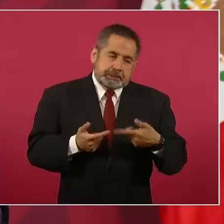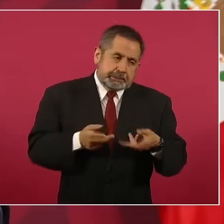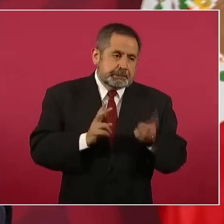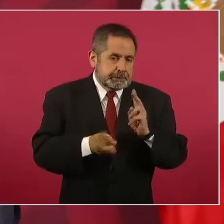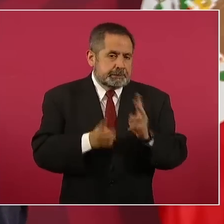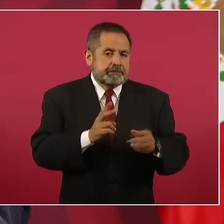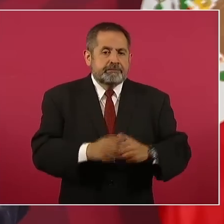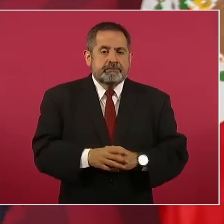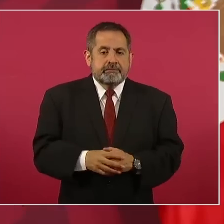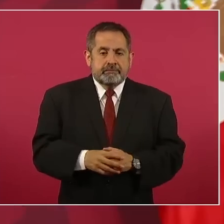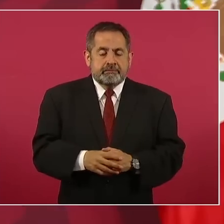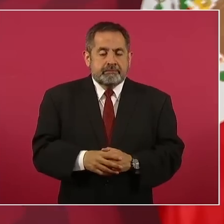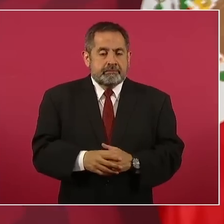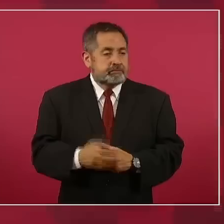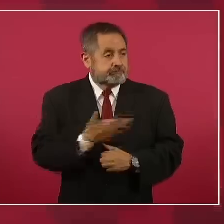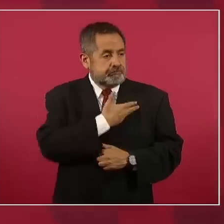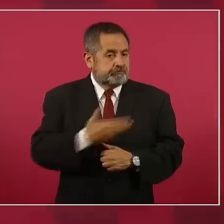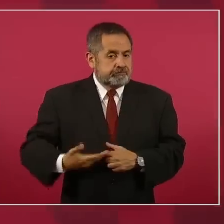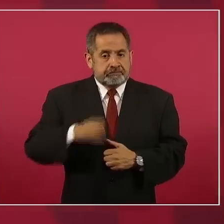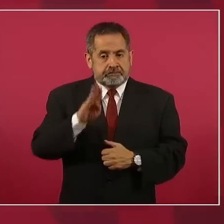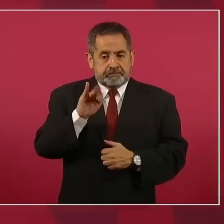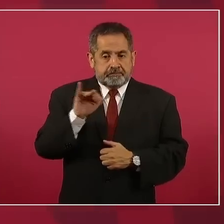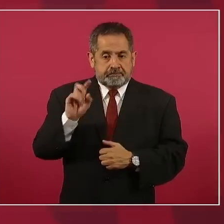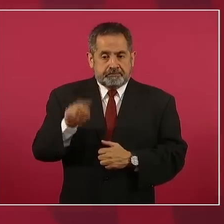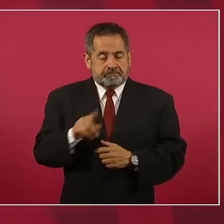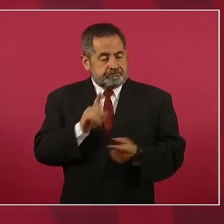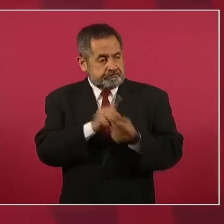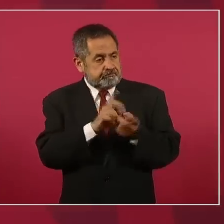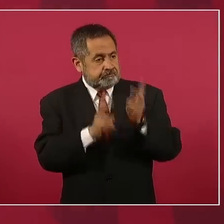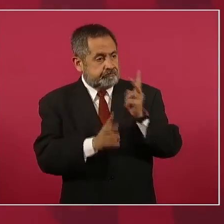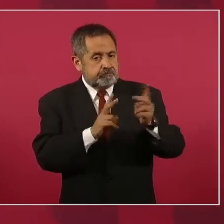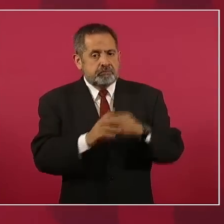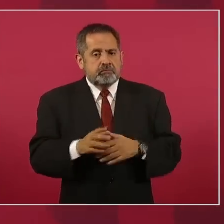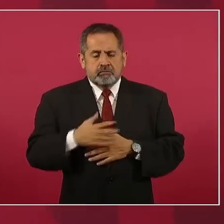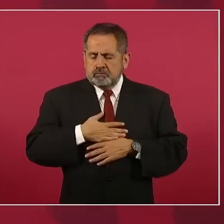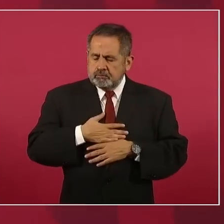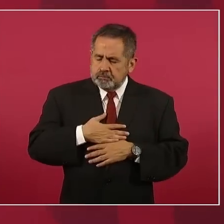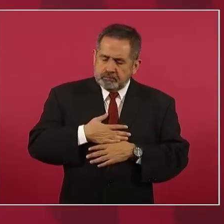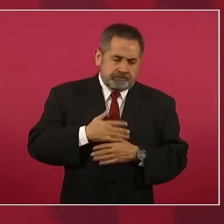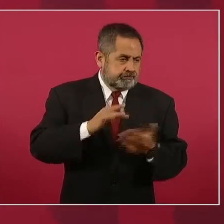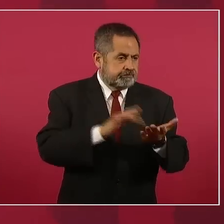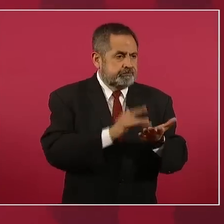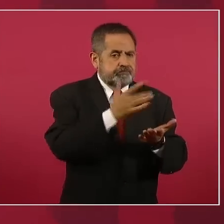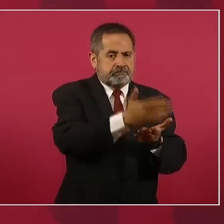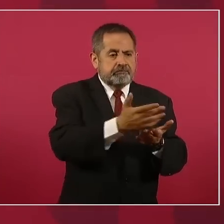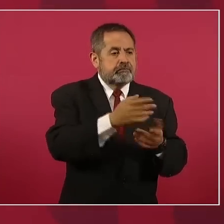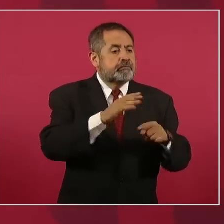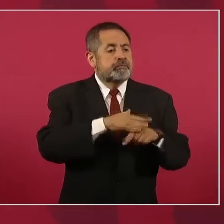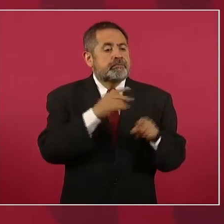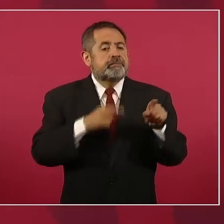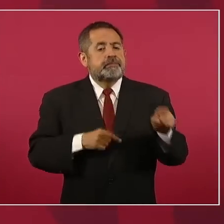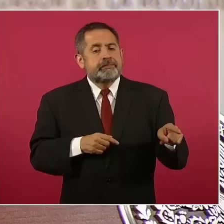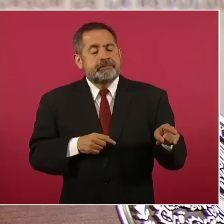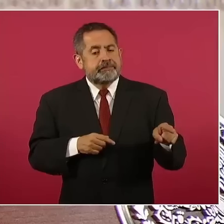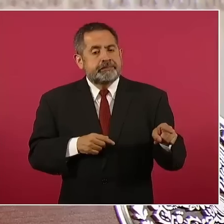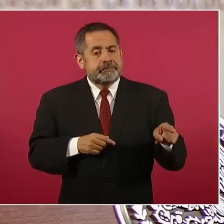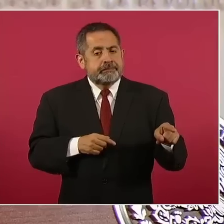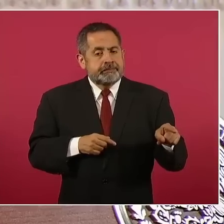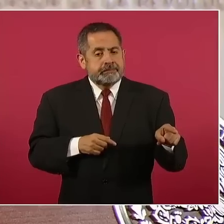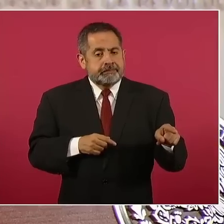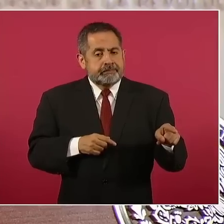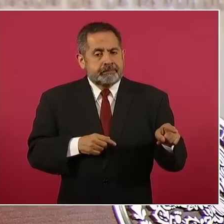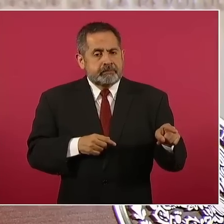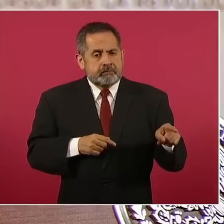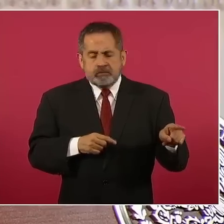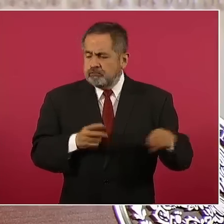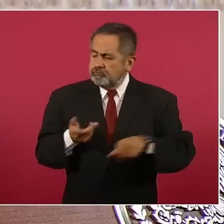Gracias. el presidente Biden. Nosotros estamos agradecidos porque se